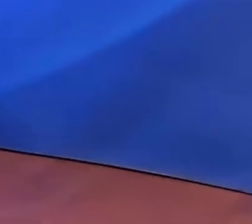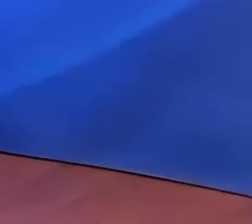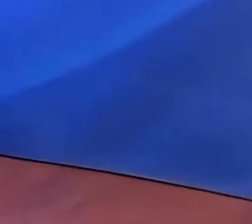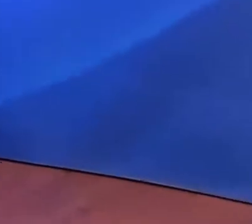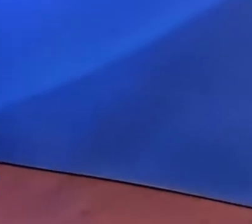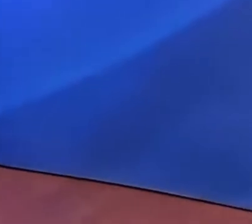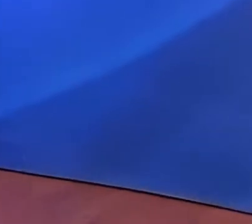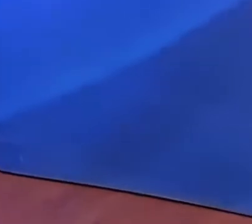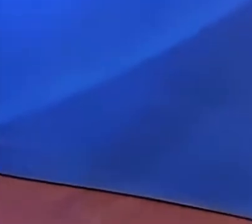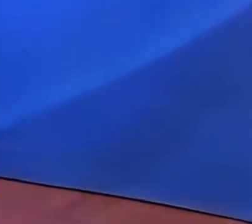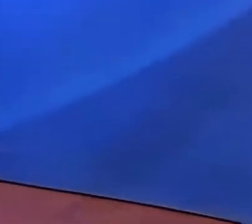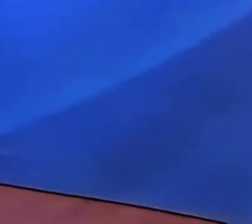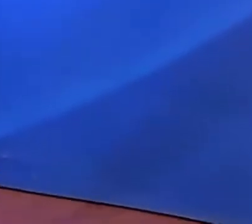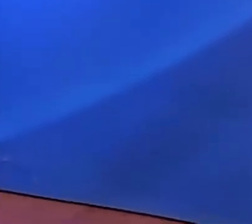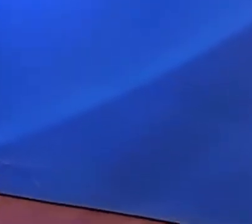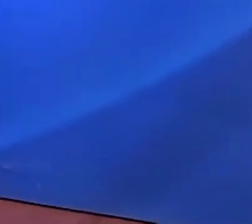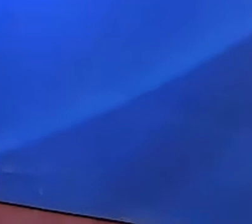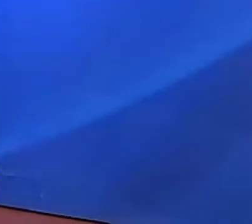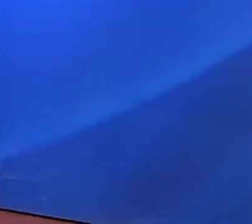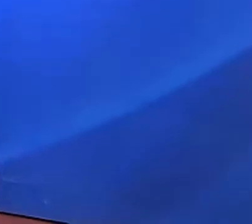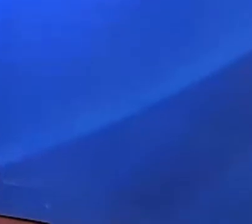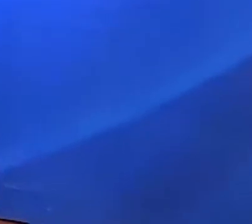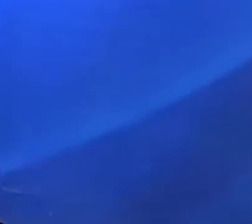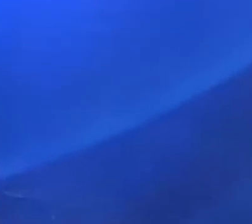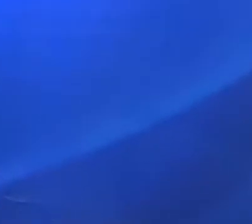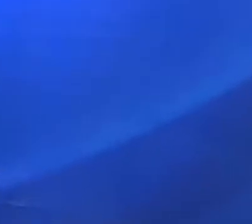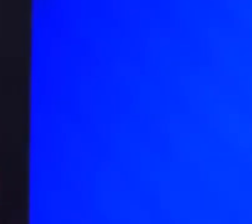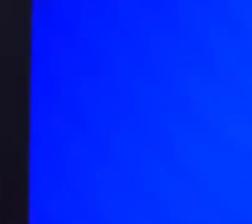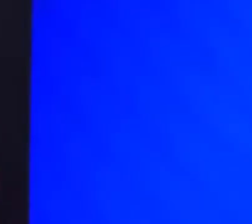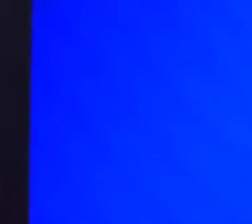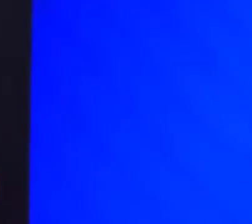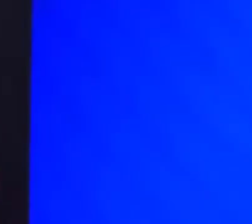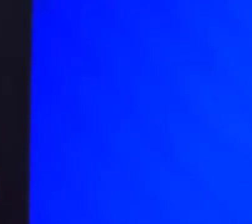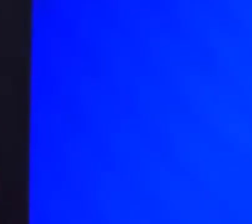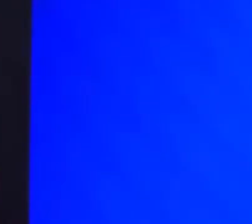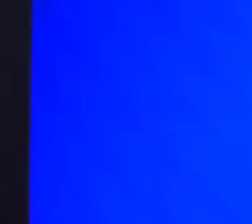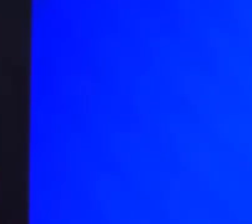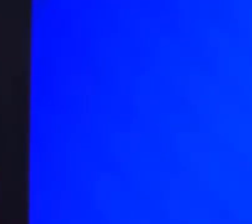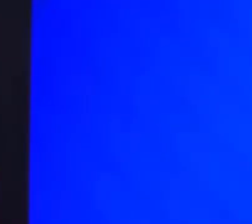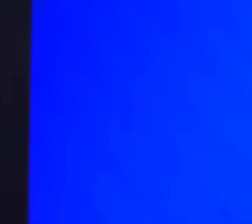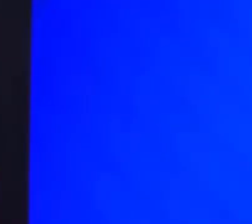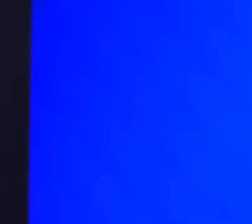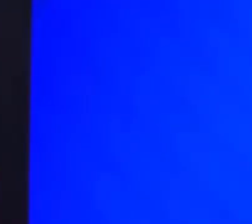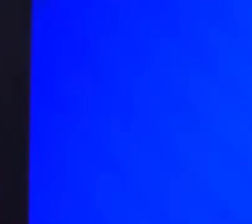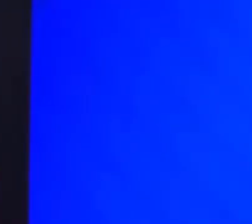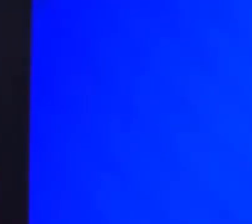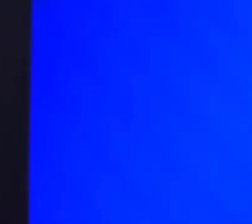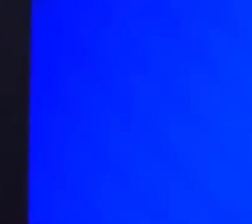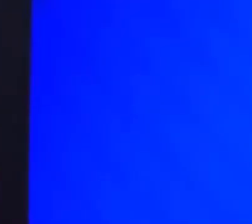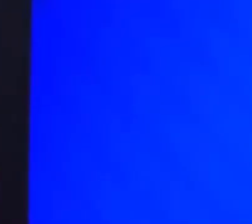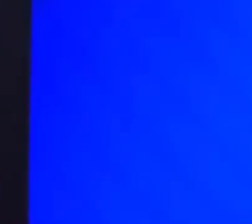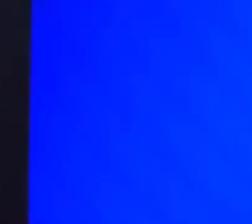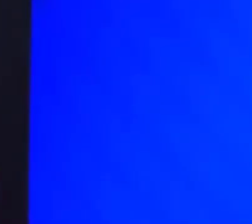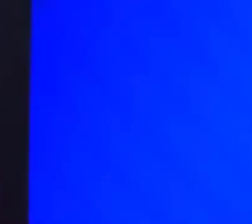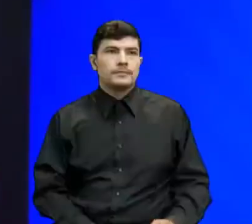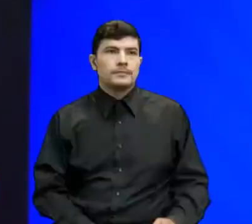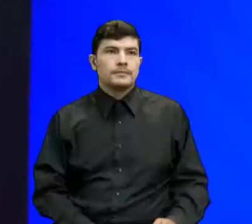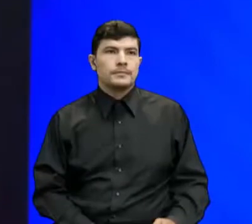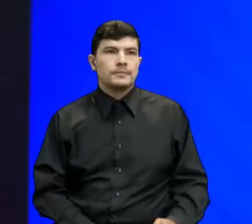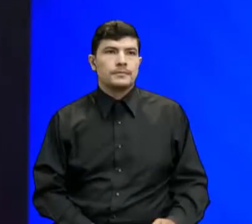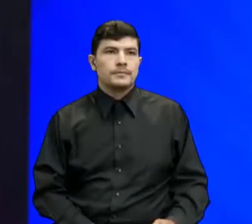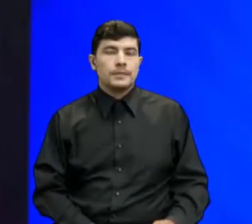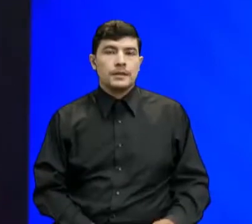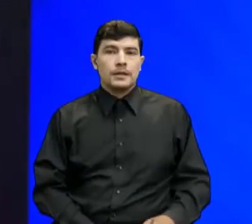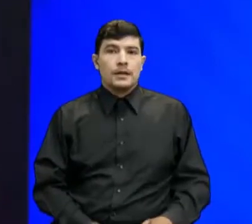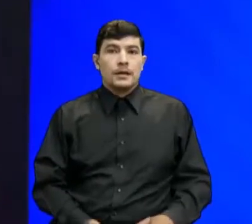¡Feliz tarde para todos! Bienvenidos a Entretenimiento del Canaltro. Hoy comenzamos con noticias del Departamento Norte de Santander, porque